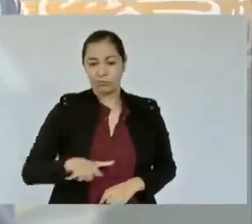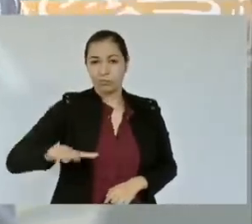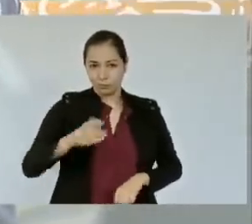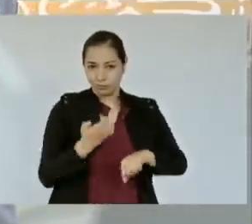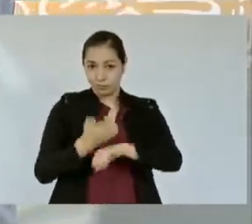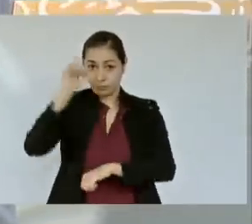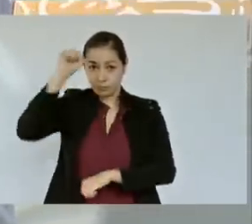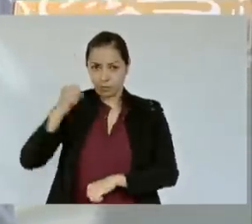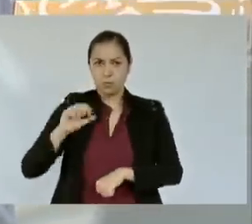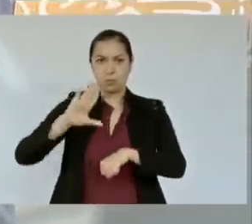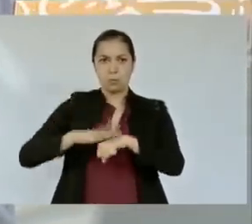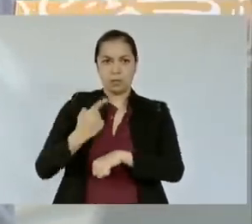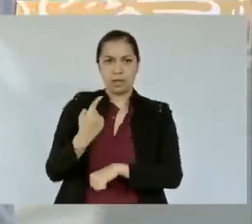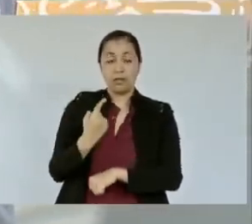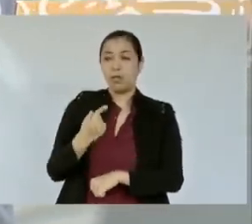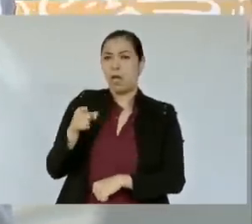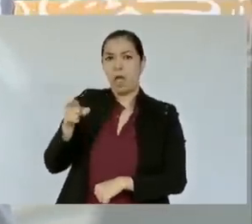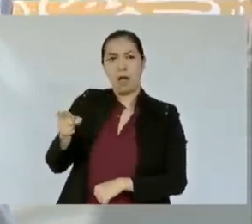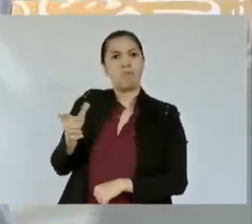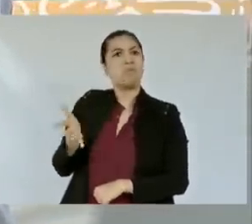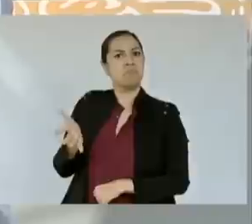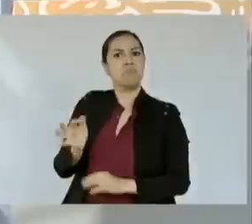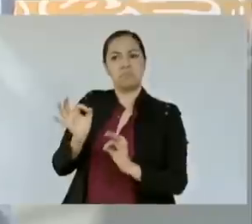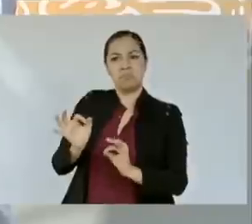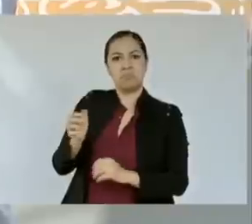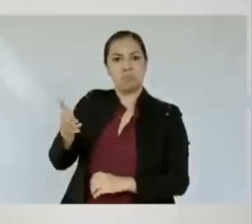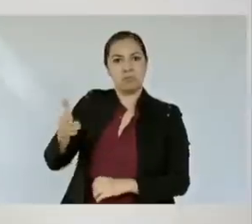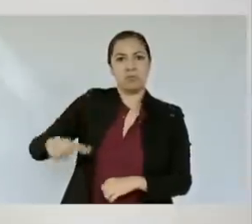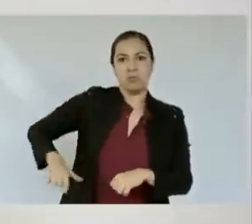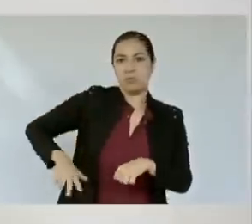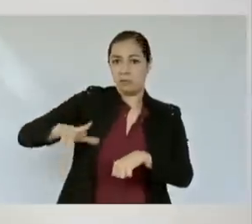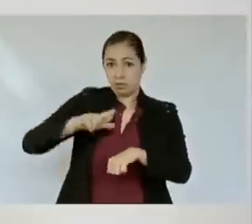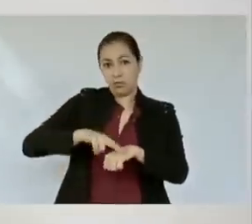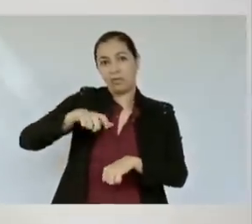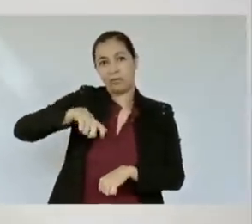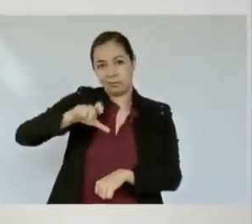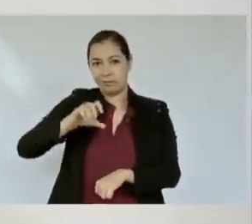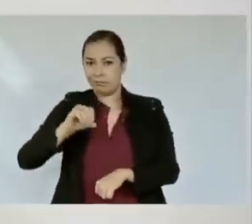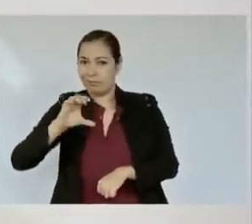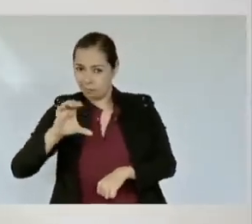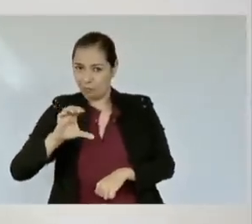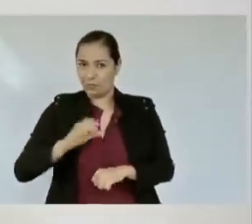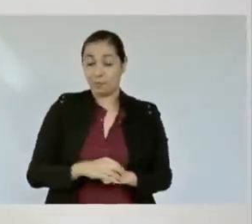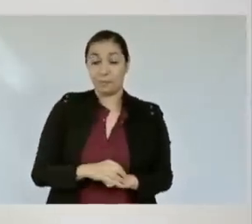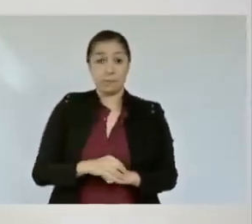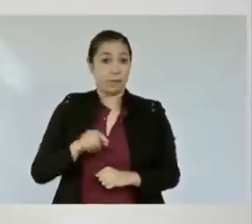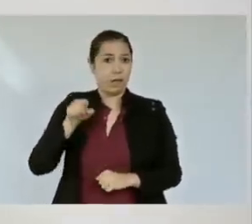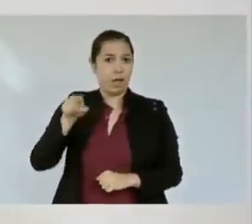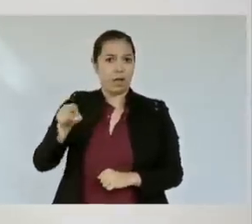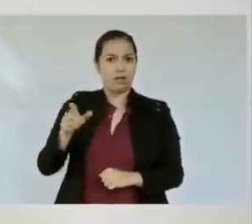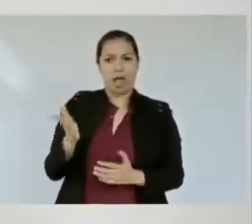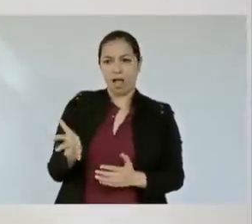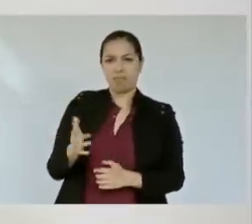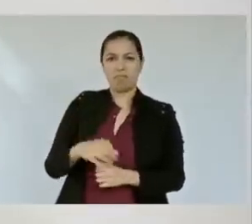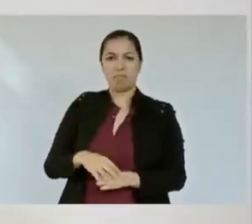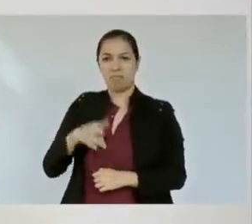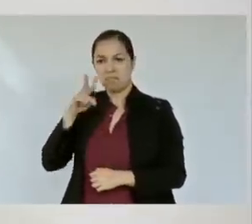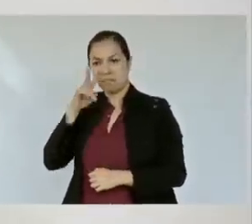a un gobernador como Quirino Ordaz una gente que